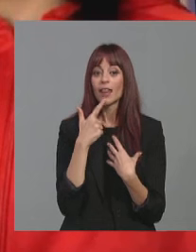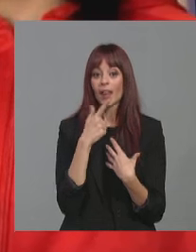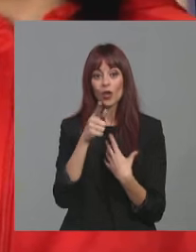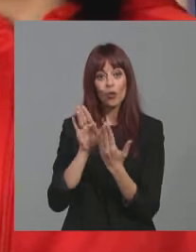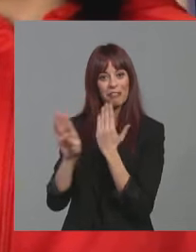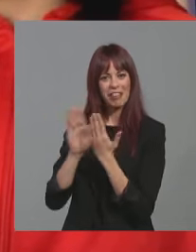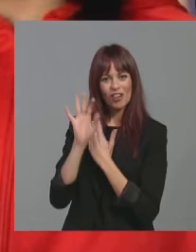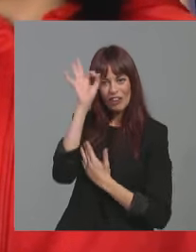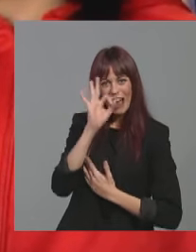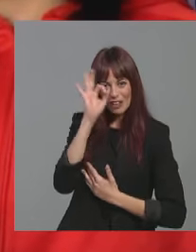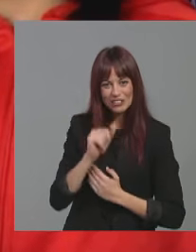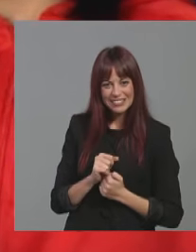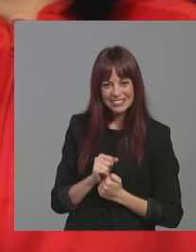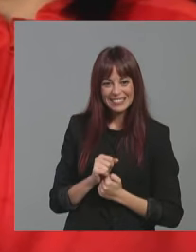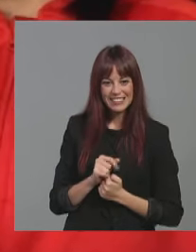vecino Carlos Alcaraz o no?